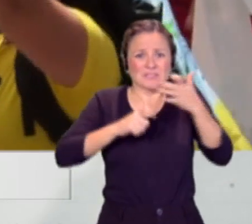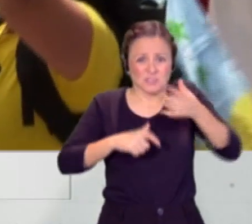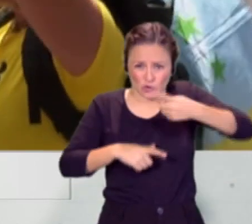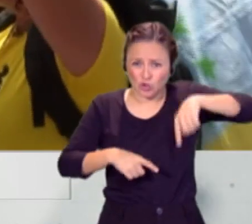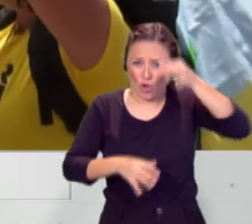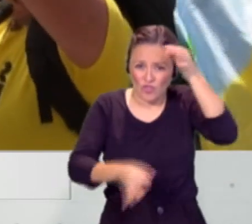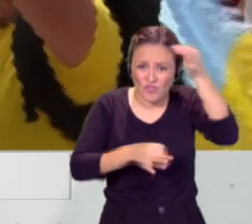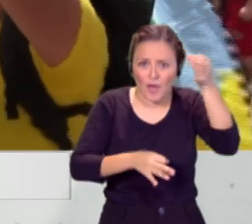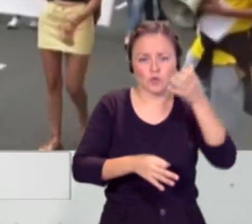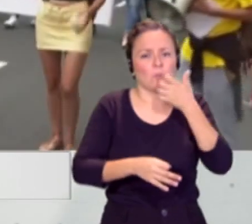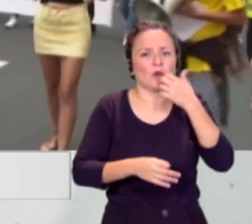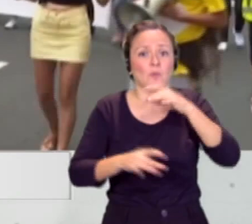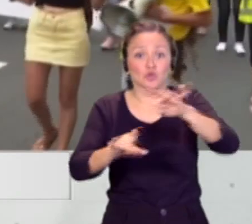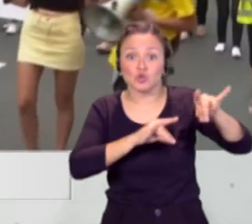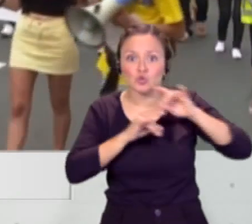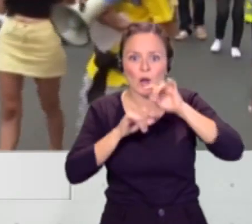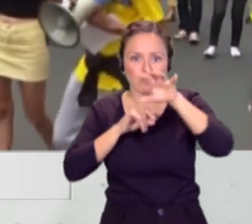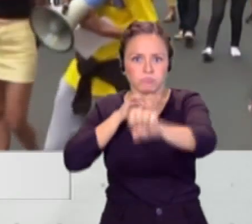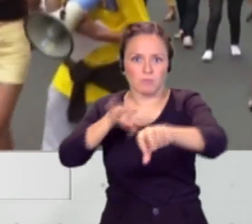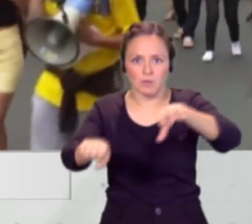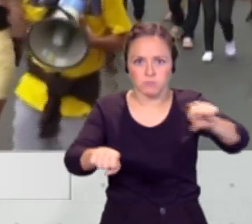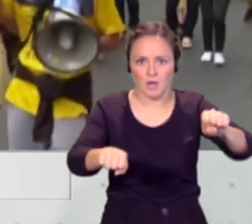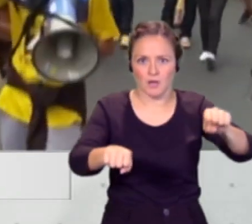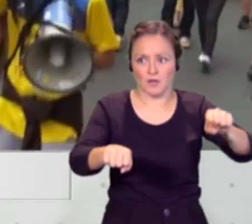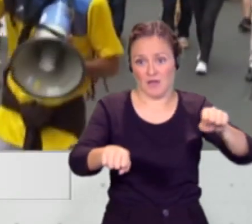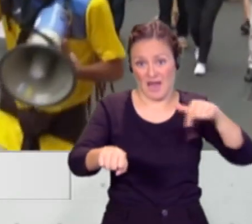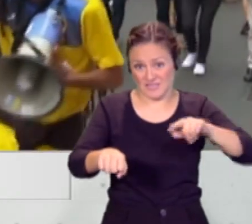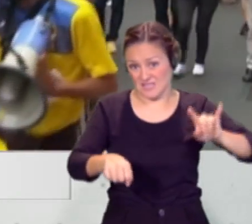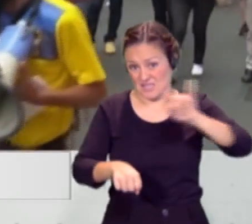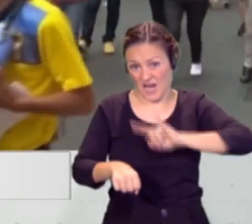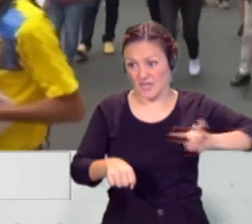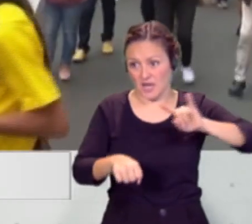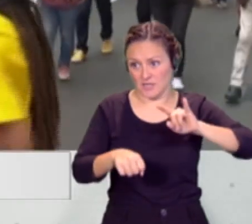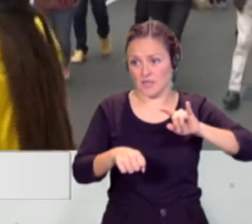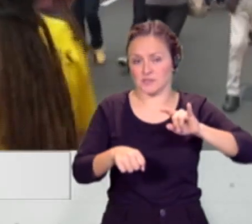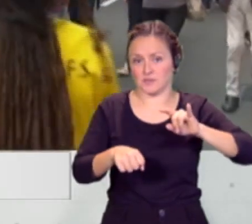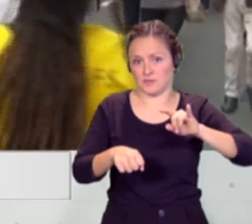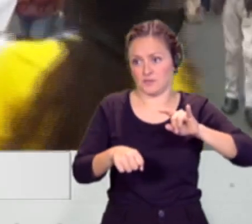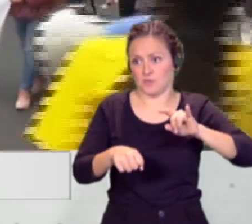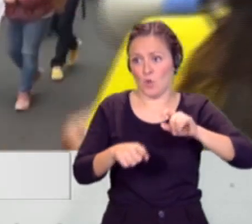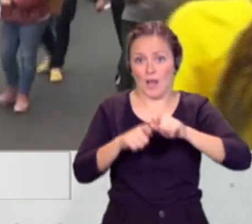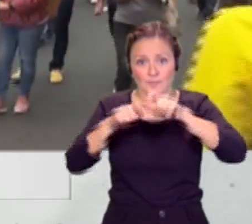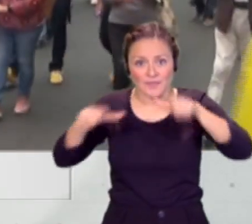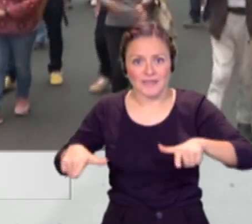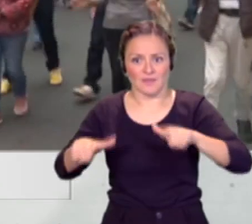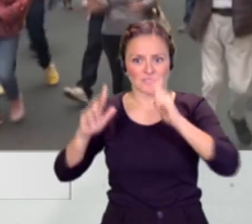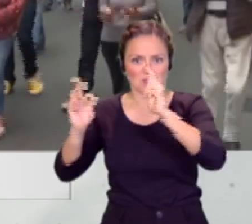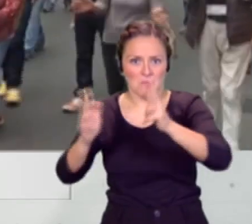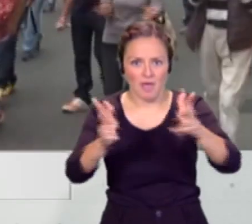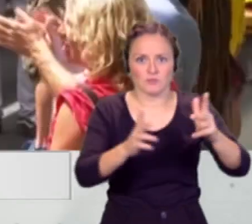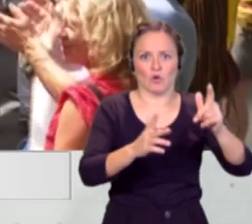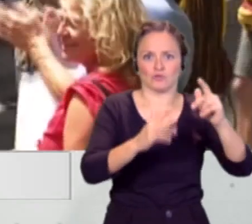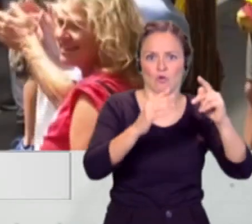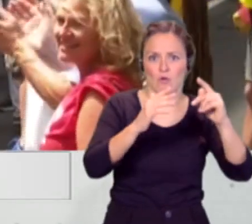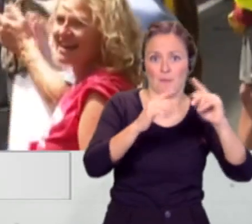de ocupación del suelo, es decir, de todo el suelo del archipiélago, lo que ocupa nuestros establecimientos alojativos y la